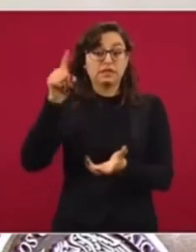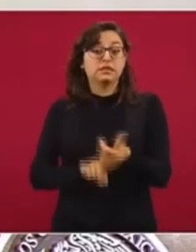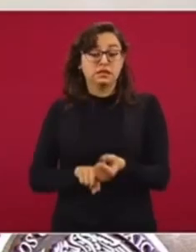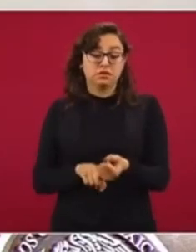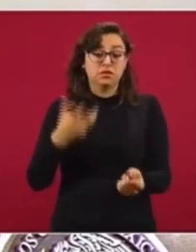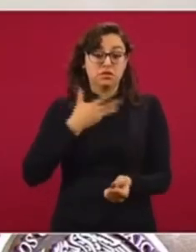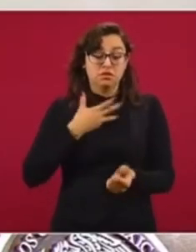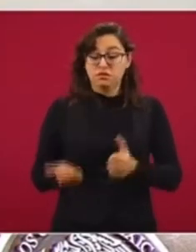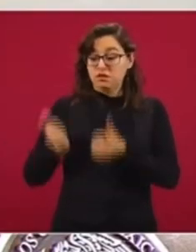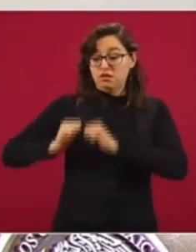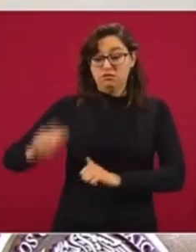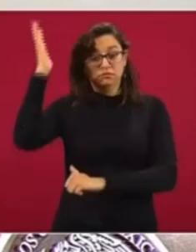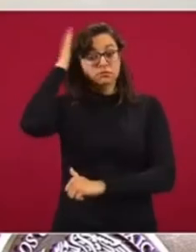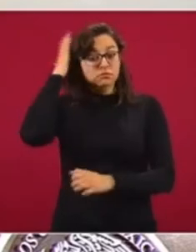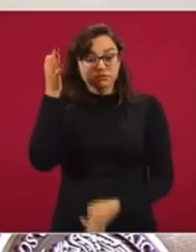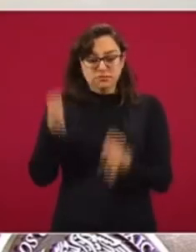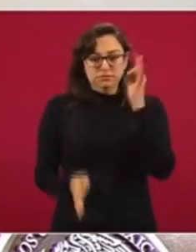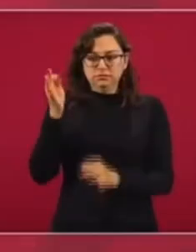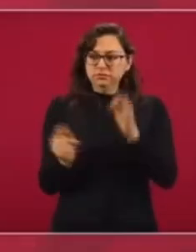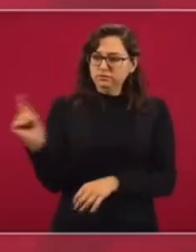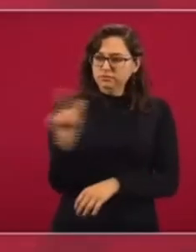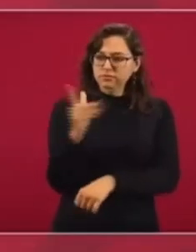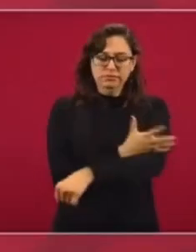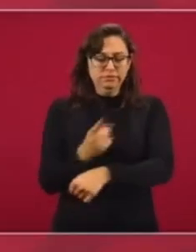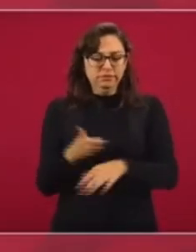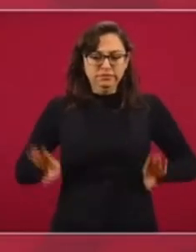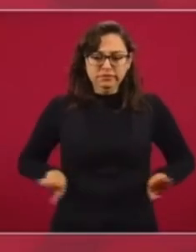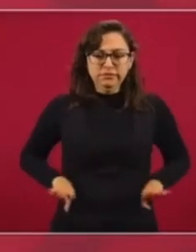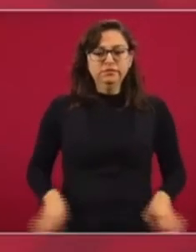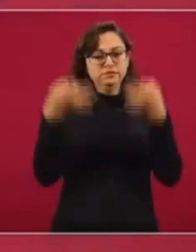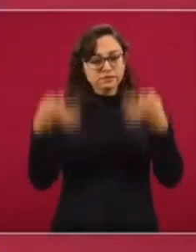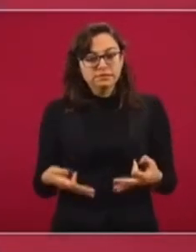fiscal profesional, recto, íntegro,